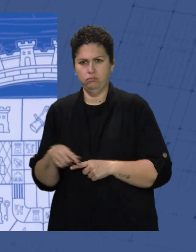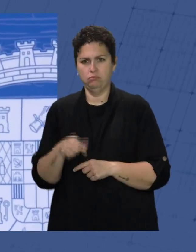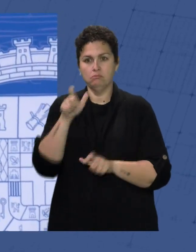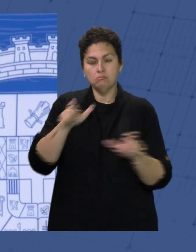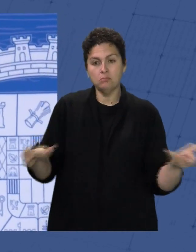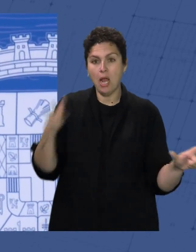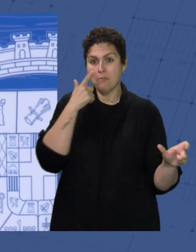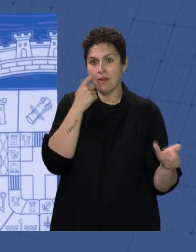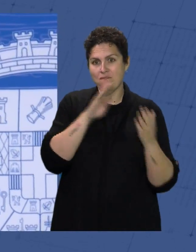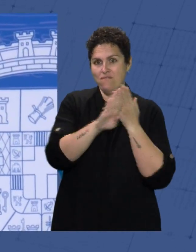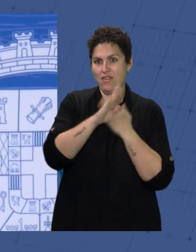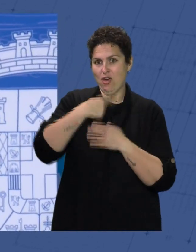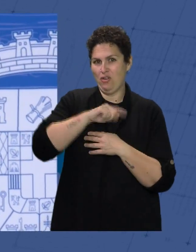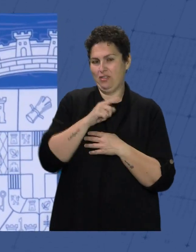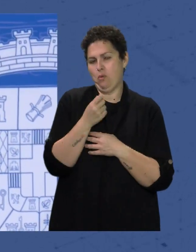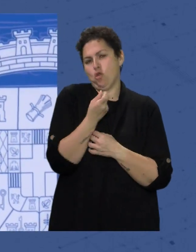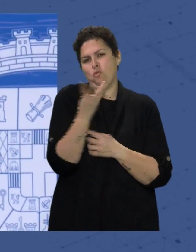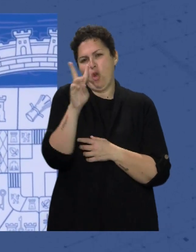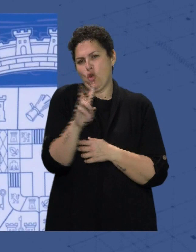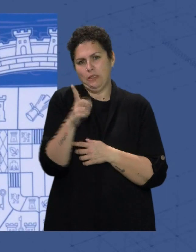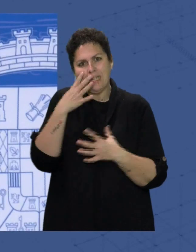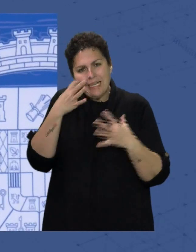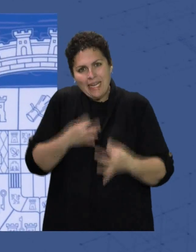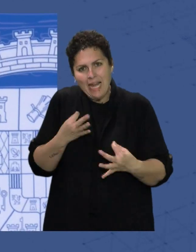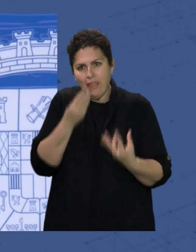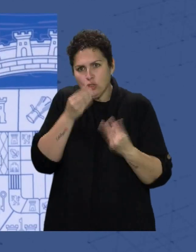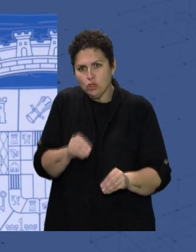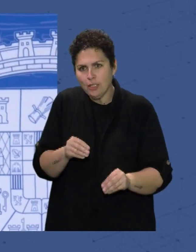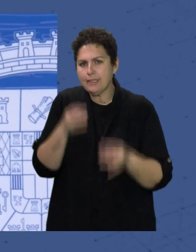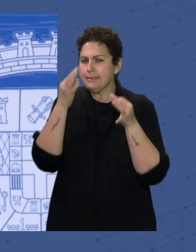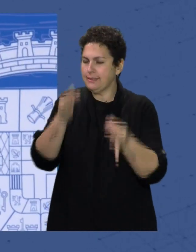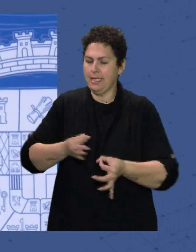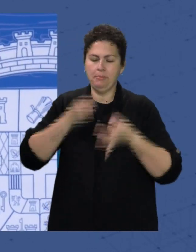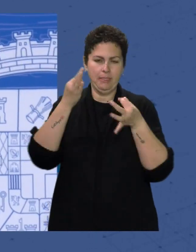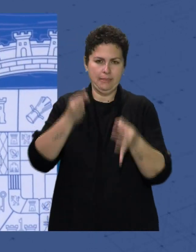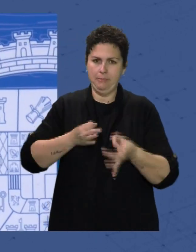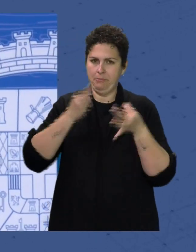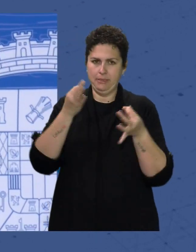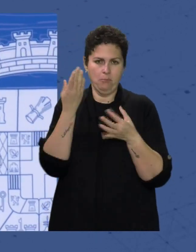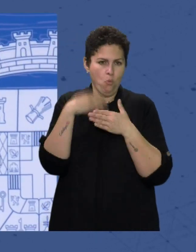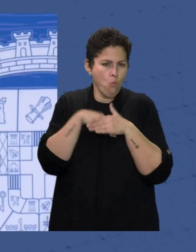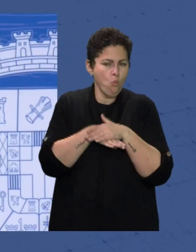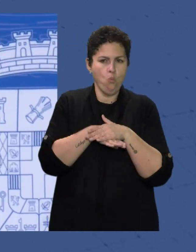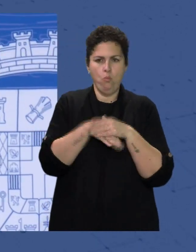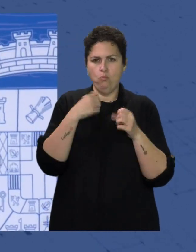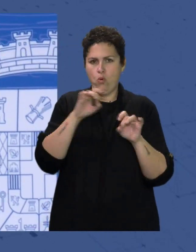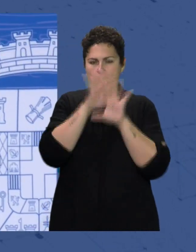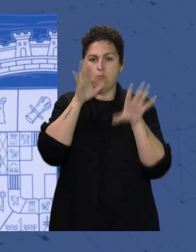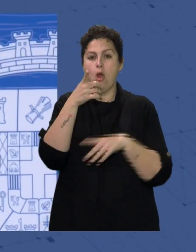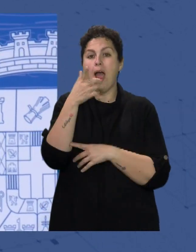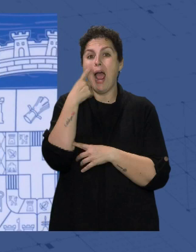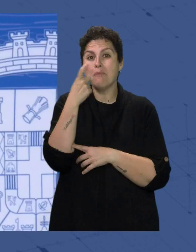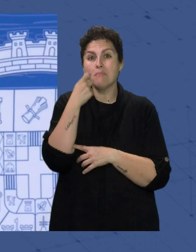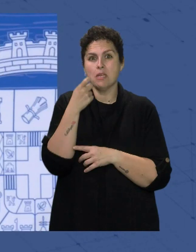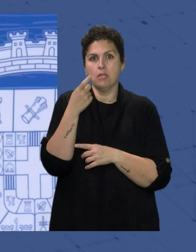vecinos Son mucho más Que una cifra Es una realidad histórica Que siempre vamos A tener presente Porque Almería Se ha convertido En una ciudad